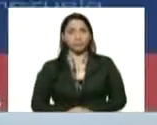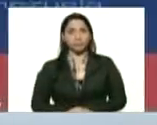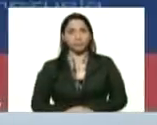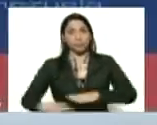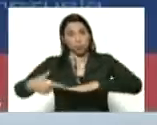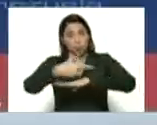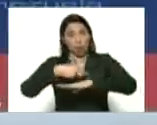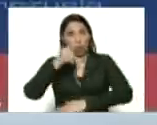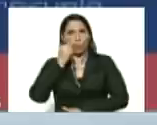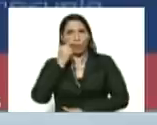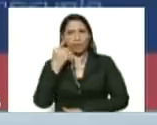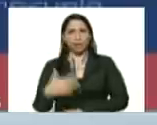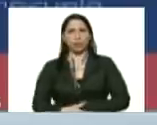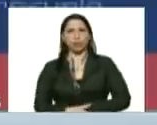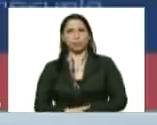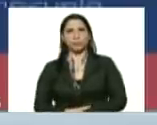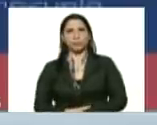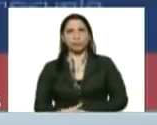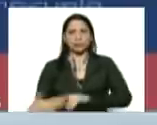gobernador atacado